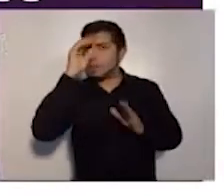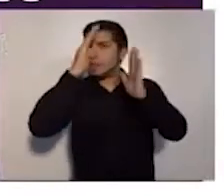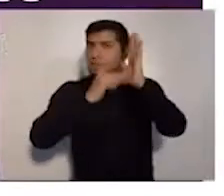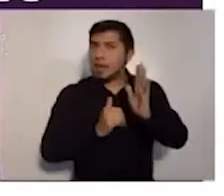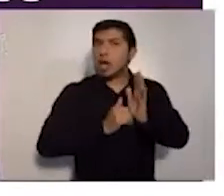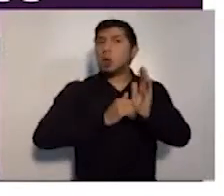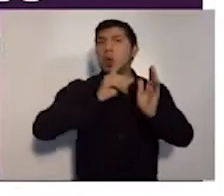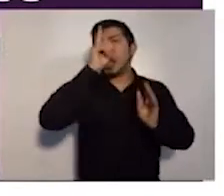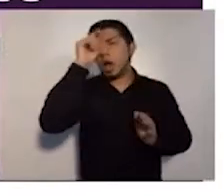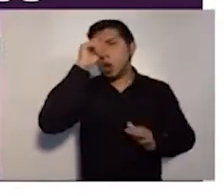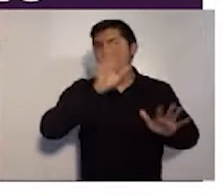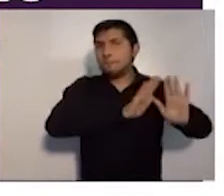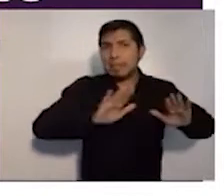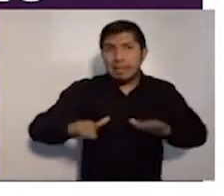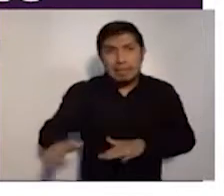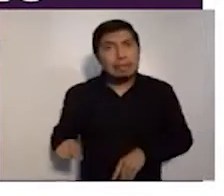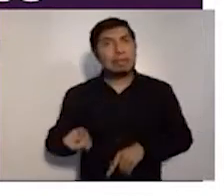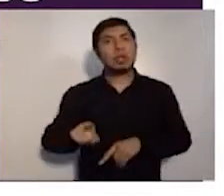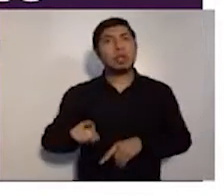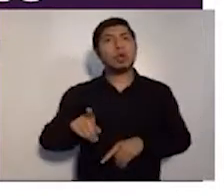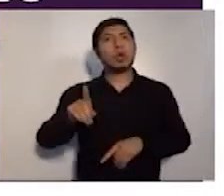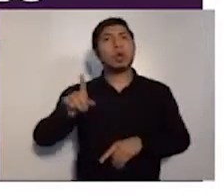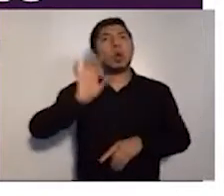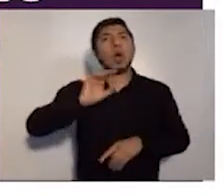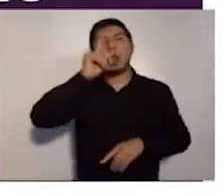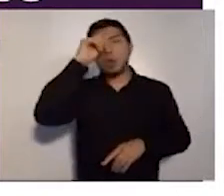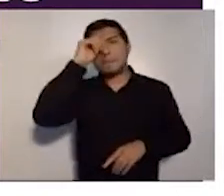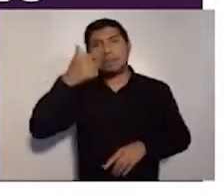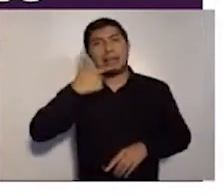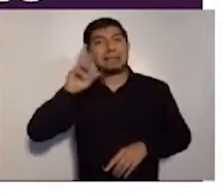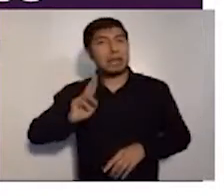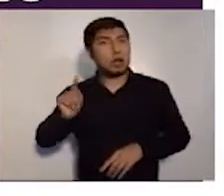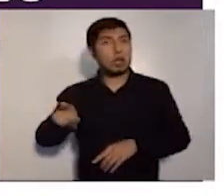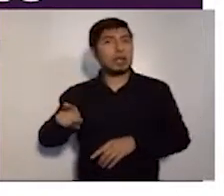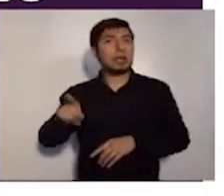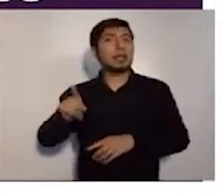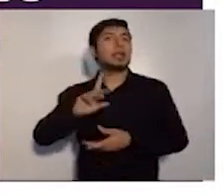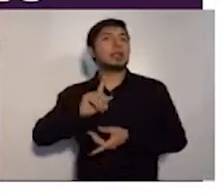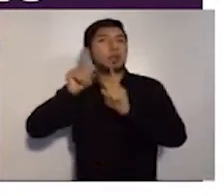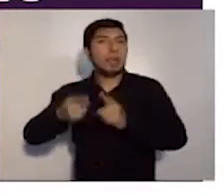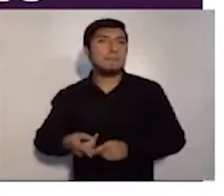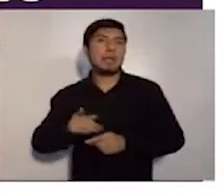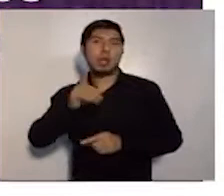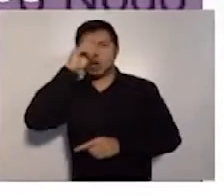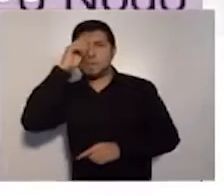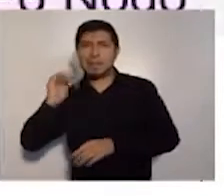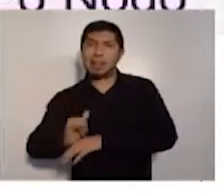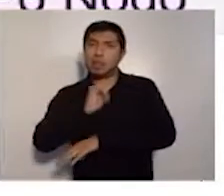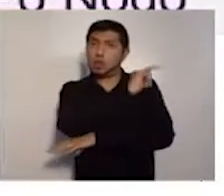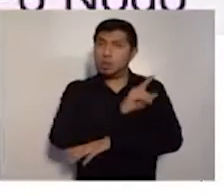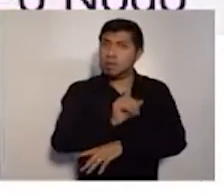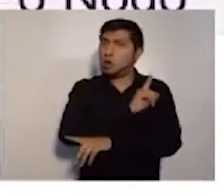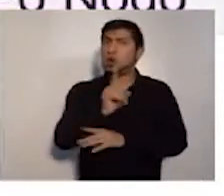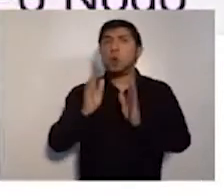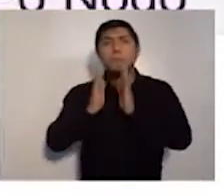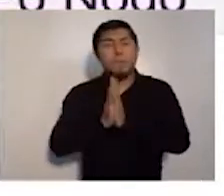ni a los centros de especialidades norte y sur, es decir, a Carlos Alvarado y al SNOPEN. Si usted tiene estos síntomas que acabamos